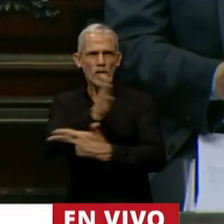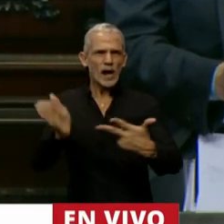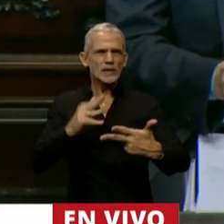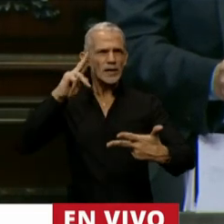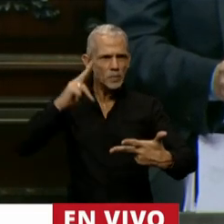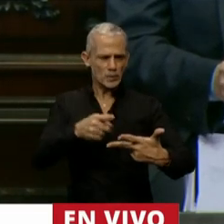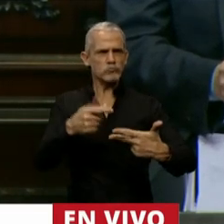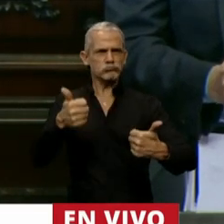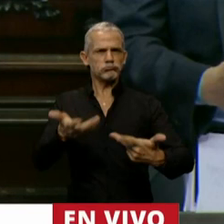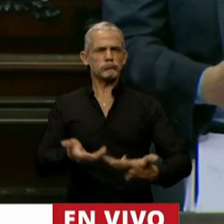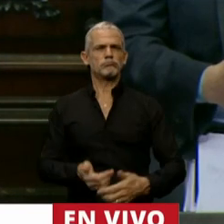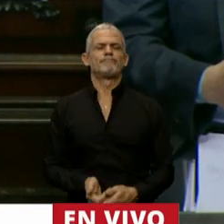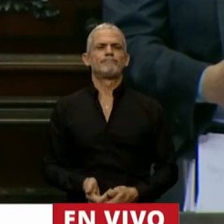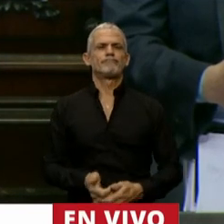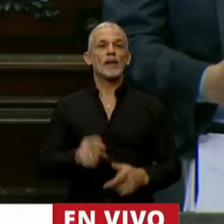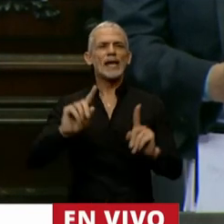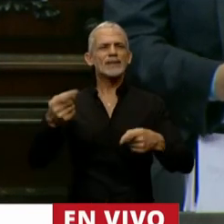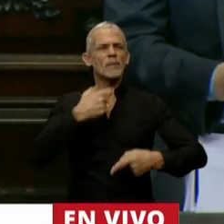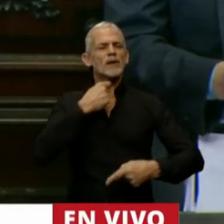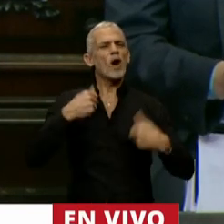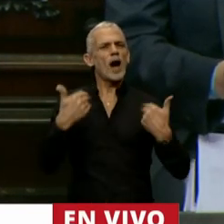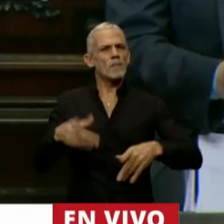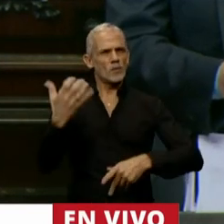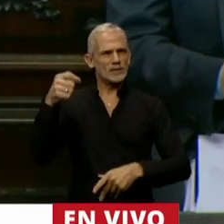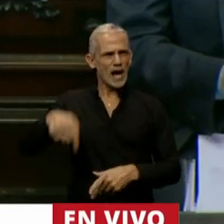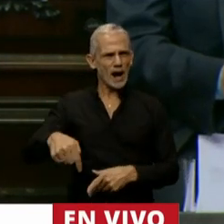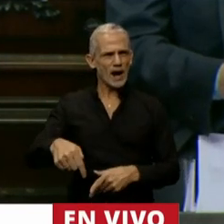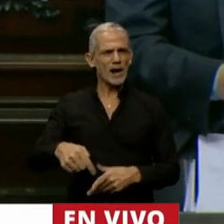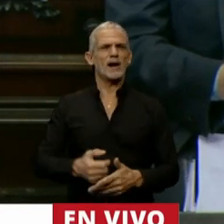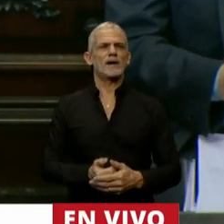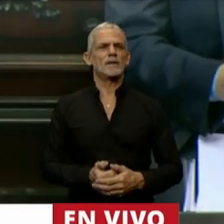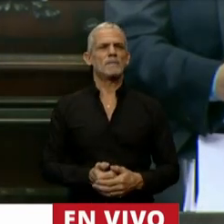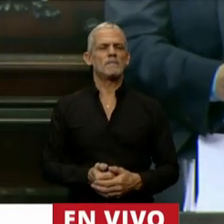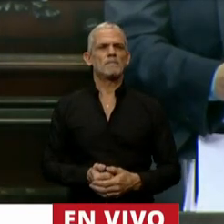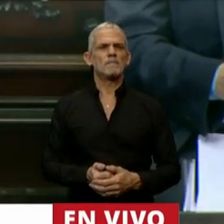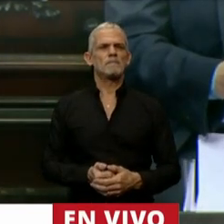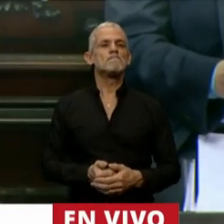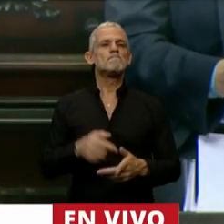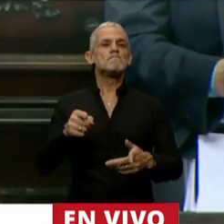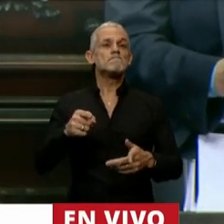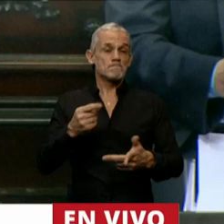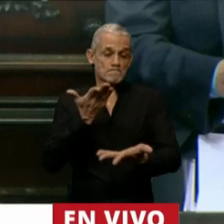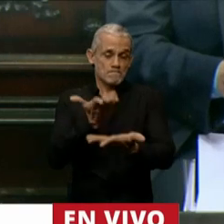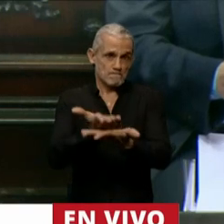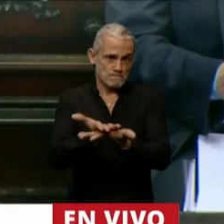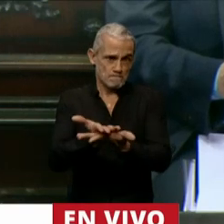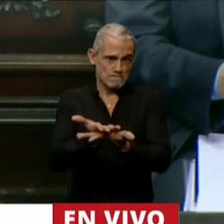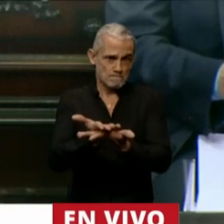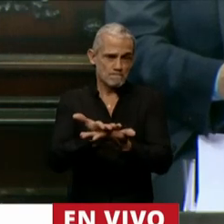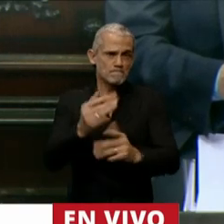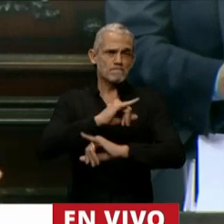Quiero también aprovechar para plantear una cuestión